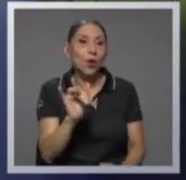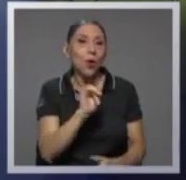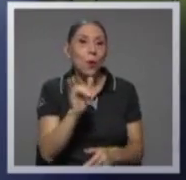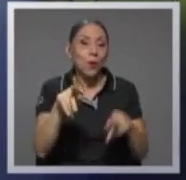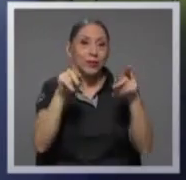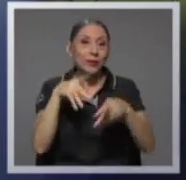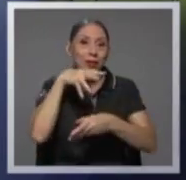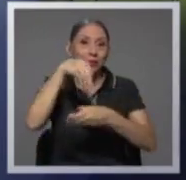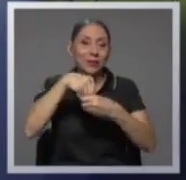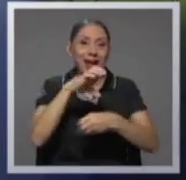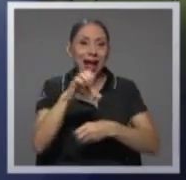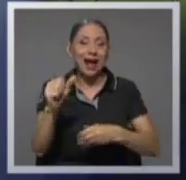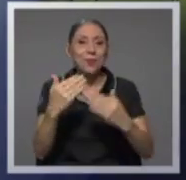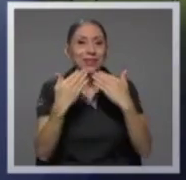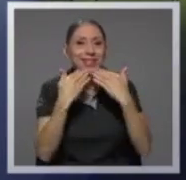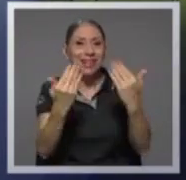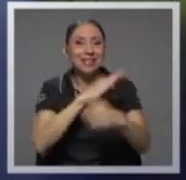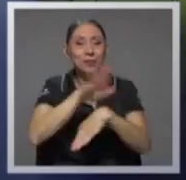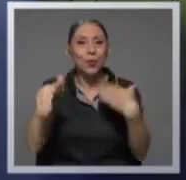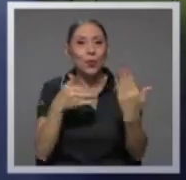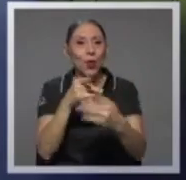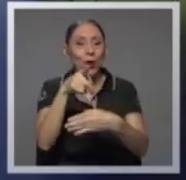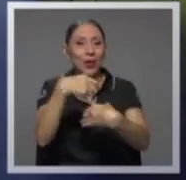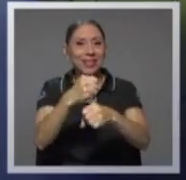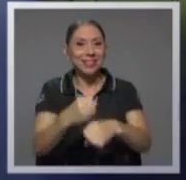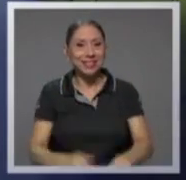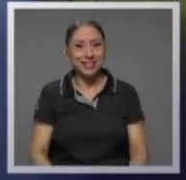gracias por todo lo que hiciste